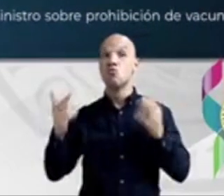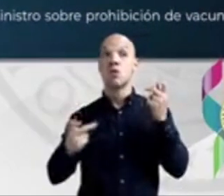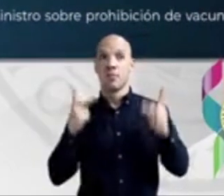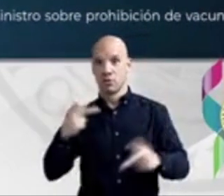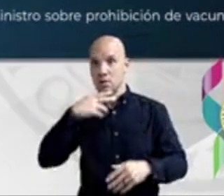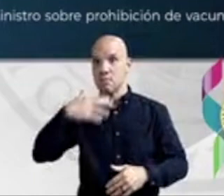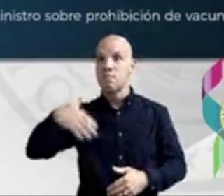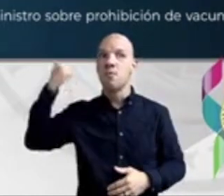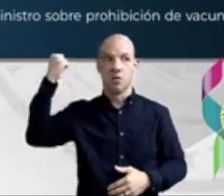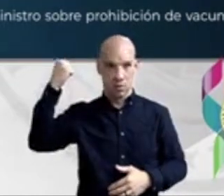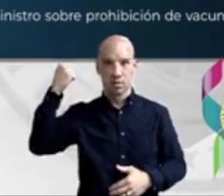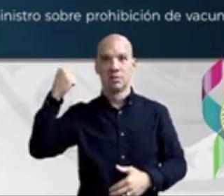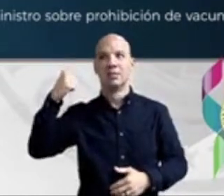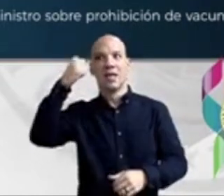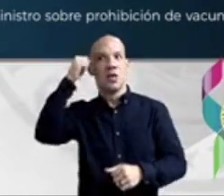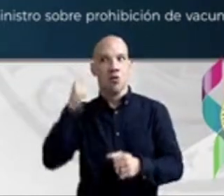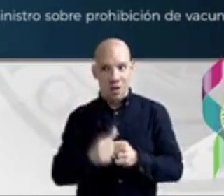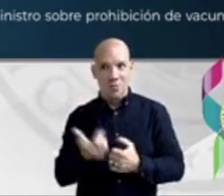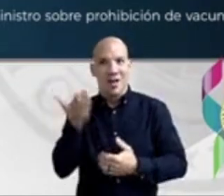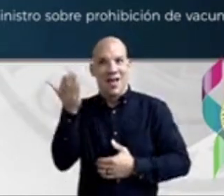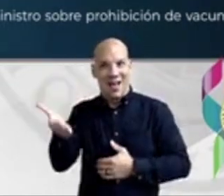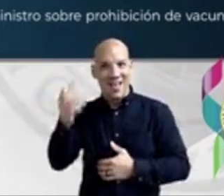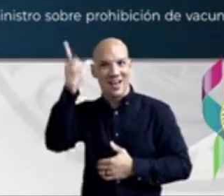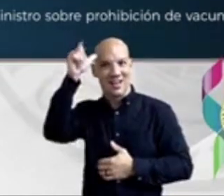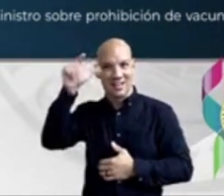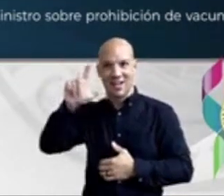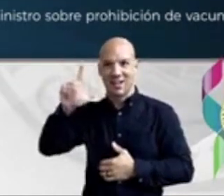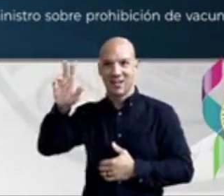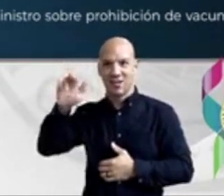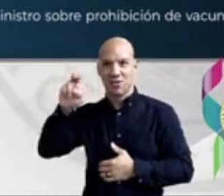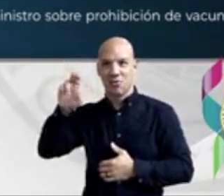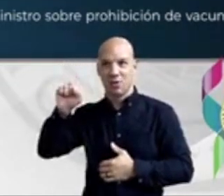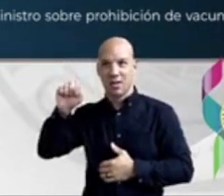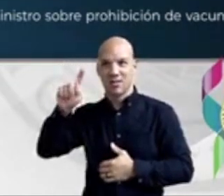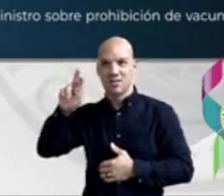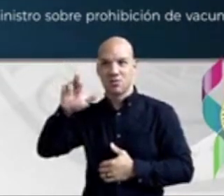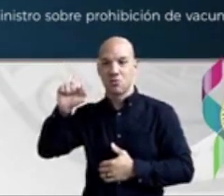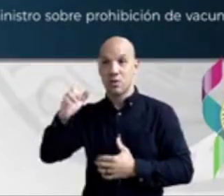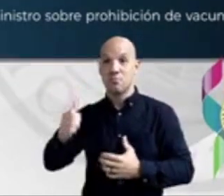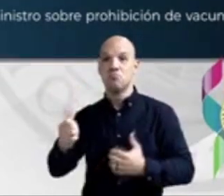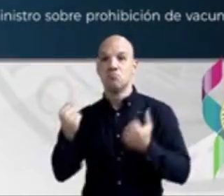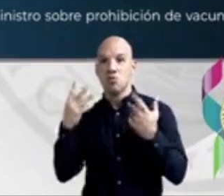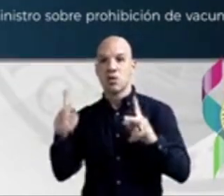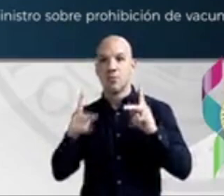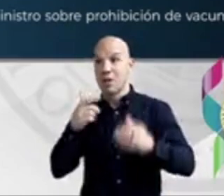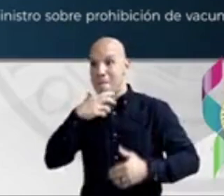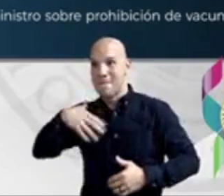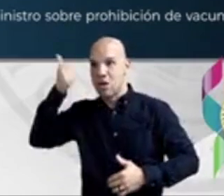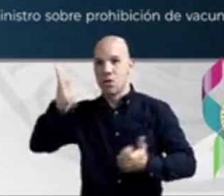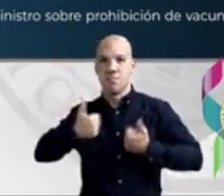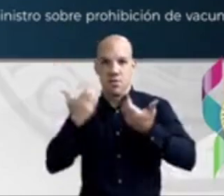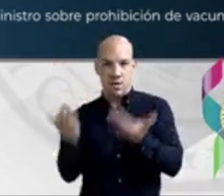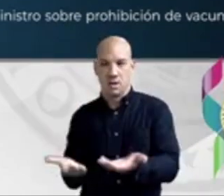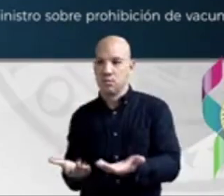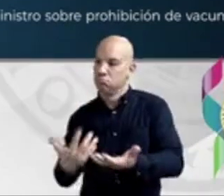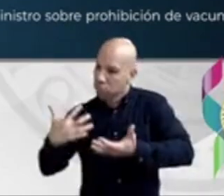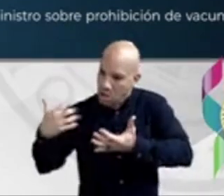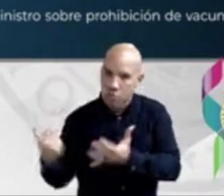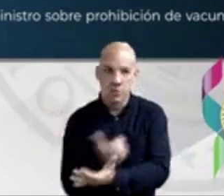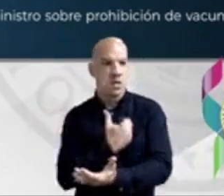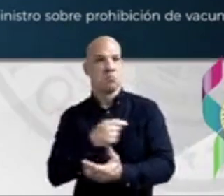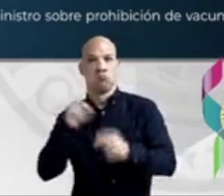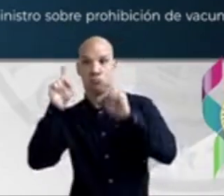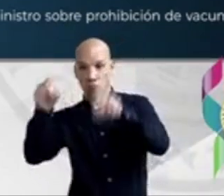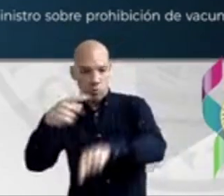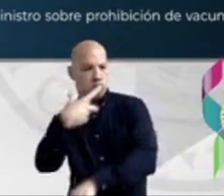Lloren Torres viven muchas personas mayores. Y pudimos vacunar un gran sinnúmero de residentes, y lo mismo hemos hecho en un sinnúmero